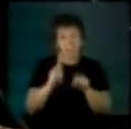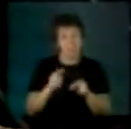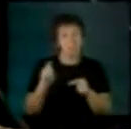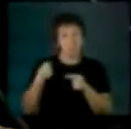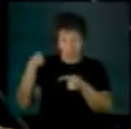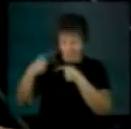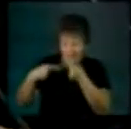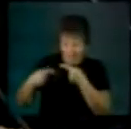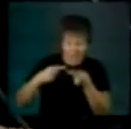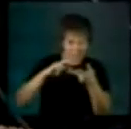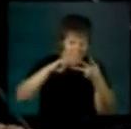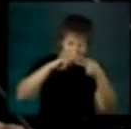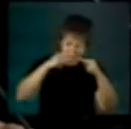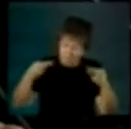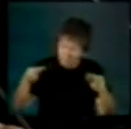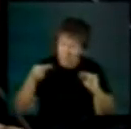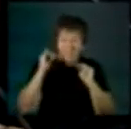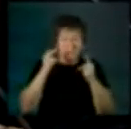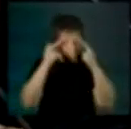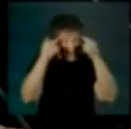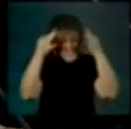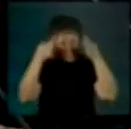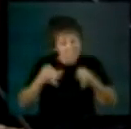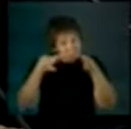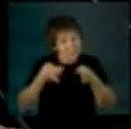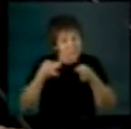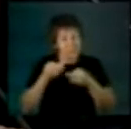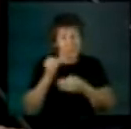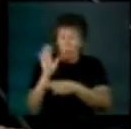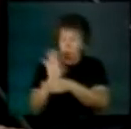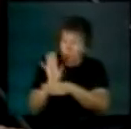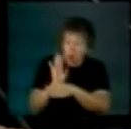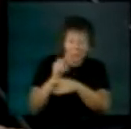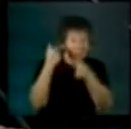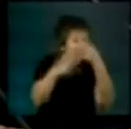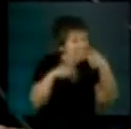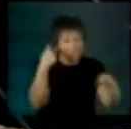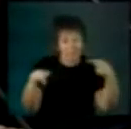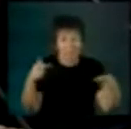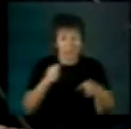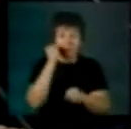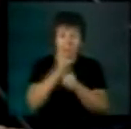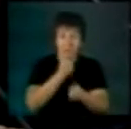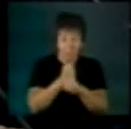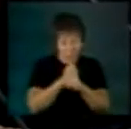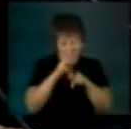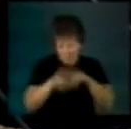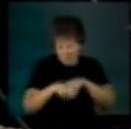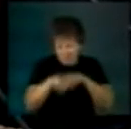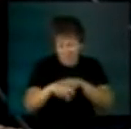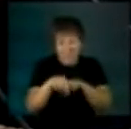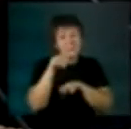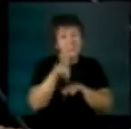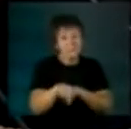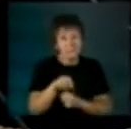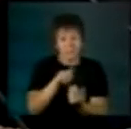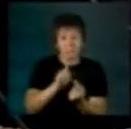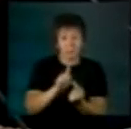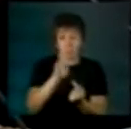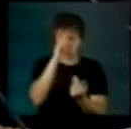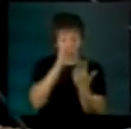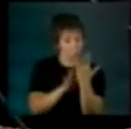la alta especialización en las ramas biológicas que nutren el trabajo agrícola de toda esta región